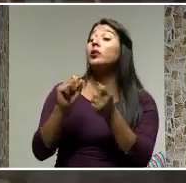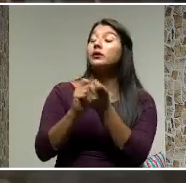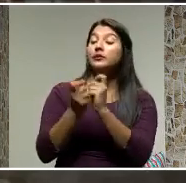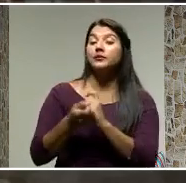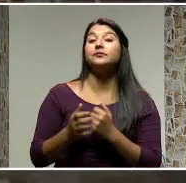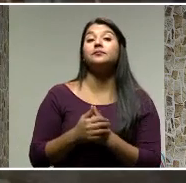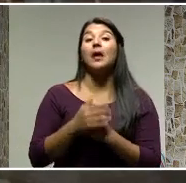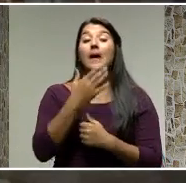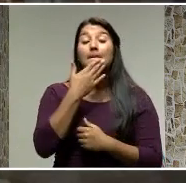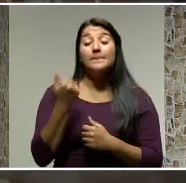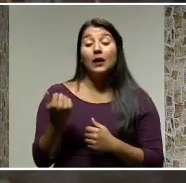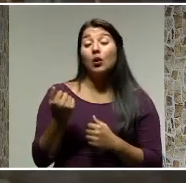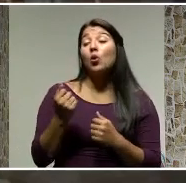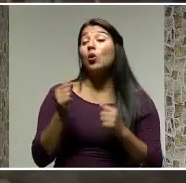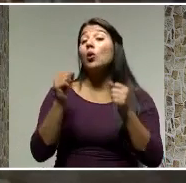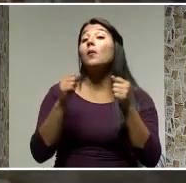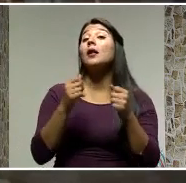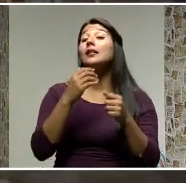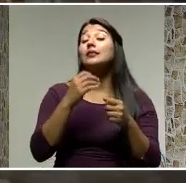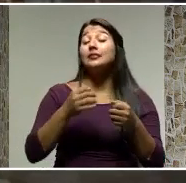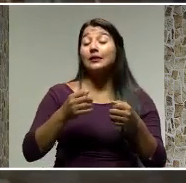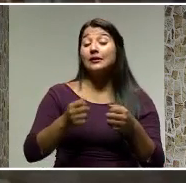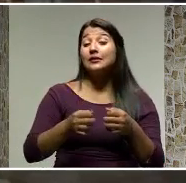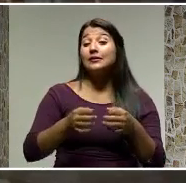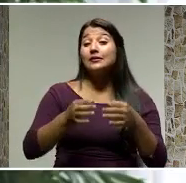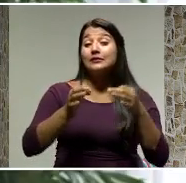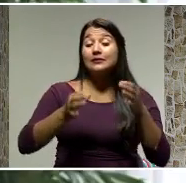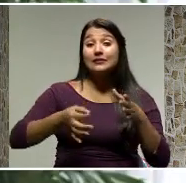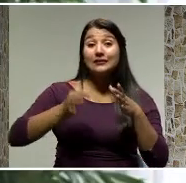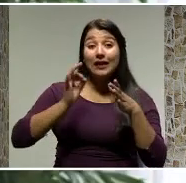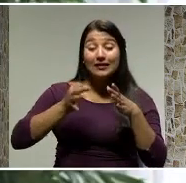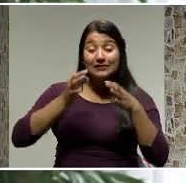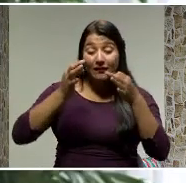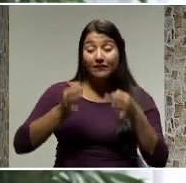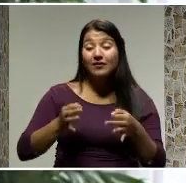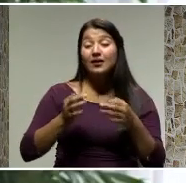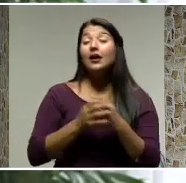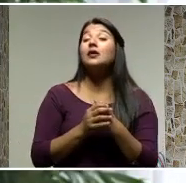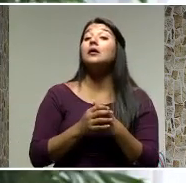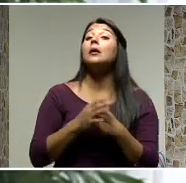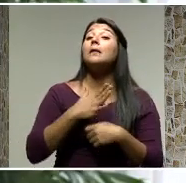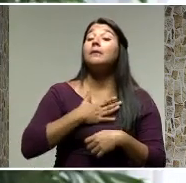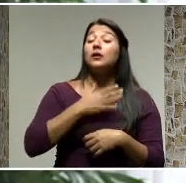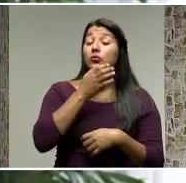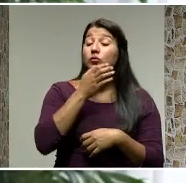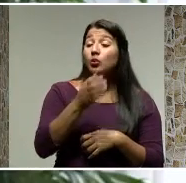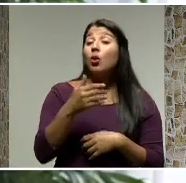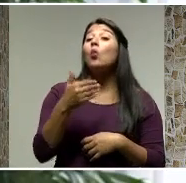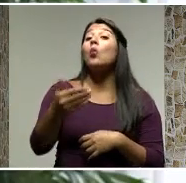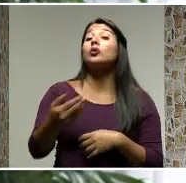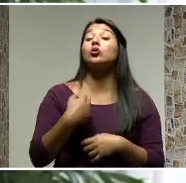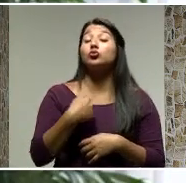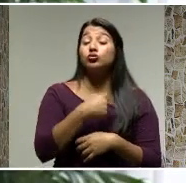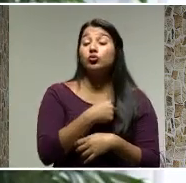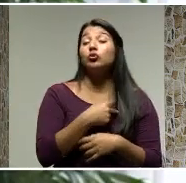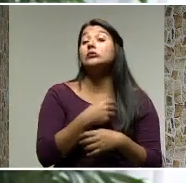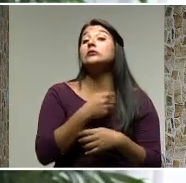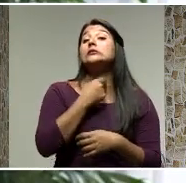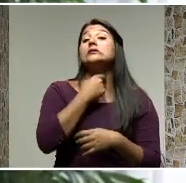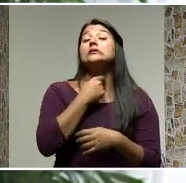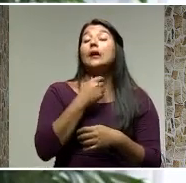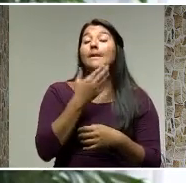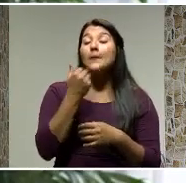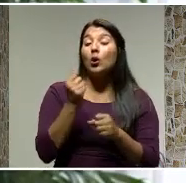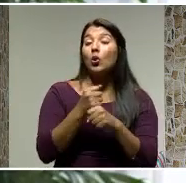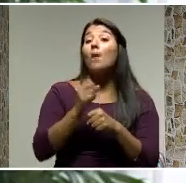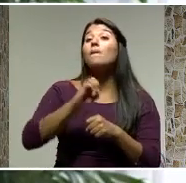¿Es mejor optar por tasa fija o variable? Lo recomendable es, en este caso, que cuando nos endeudamos tratemos de hacerlo a una